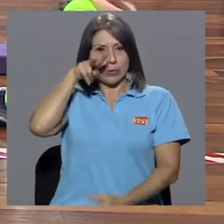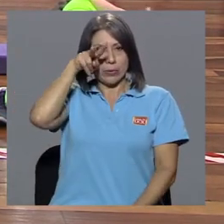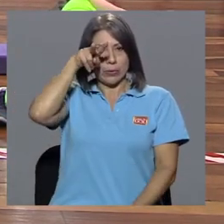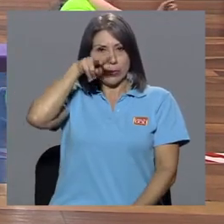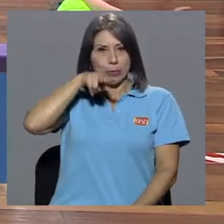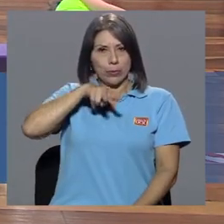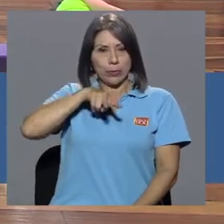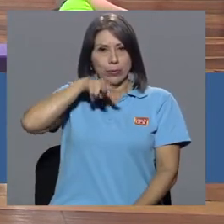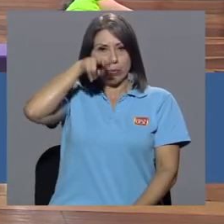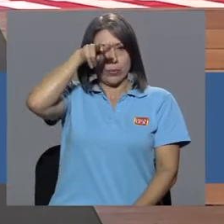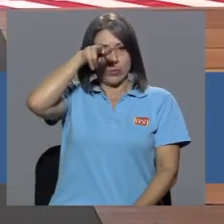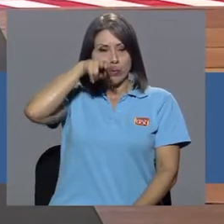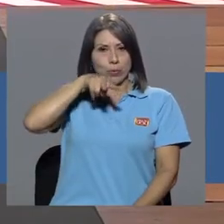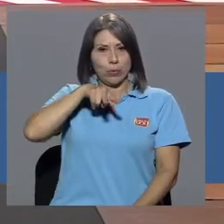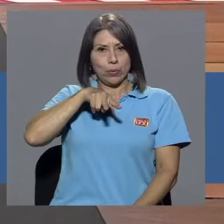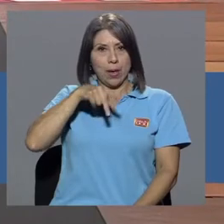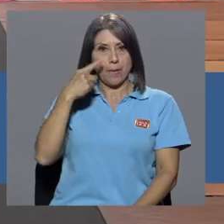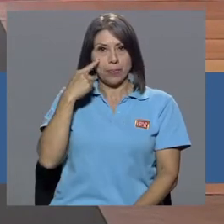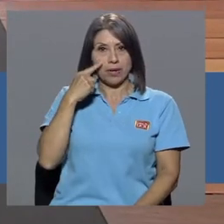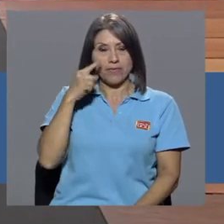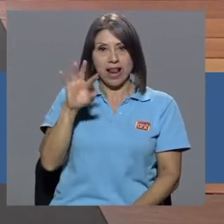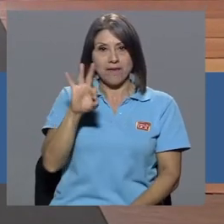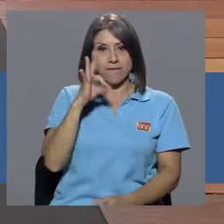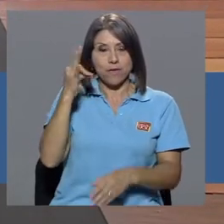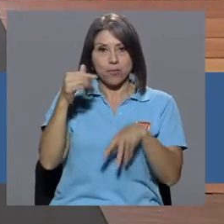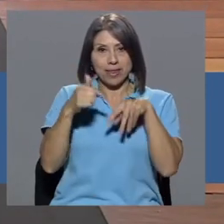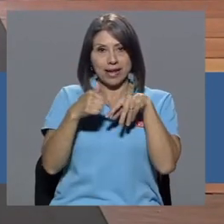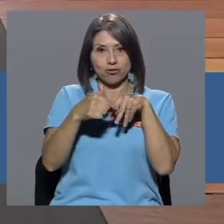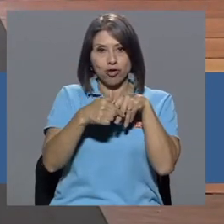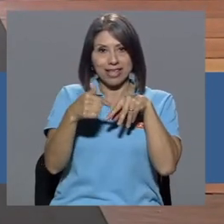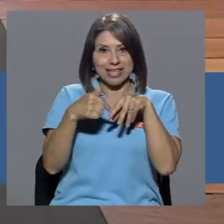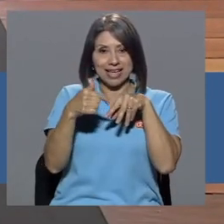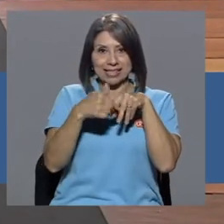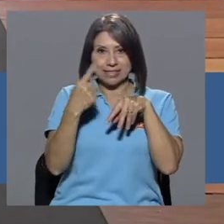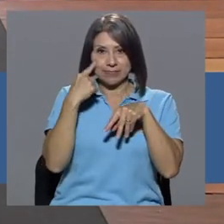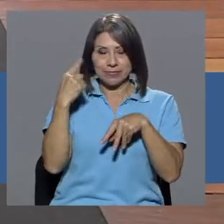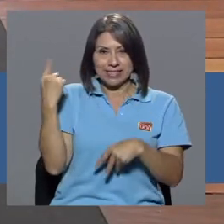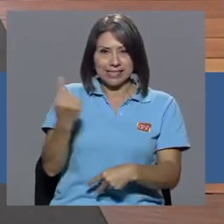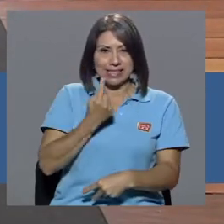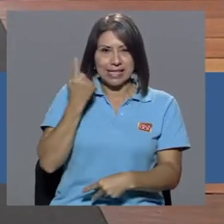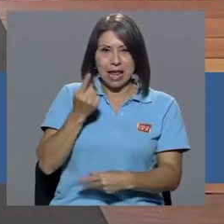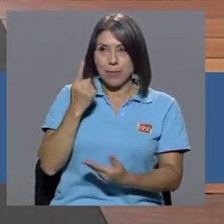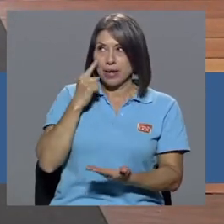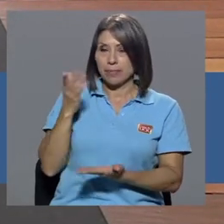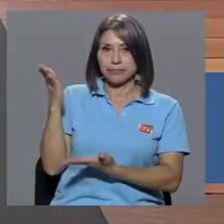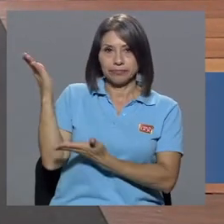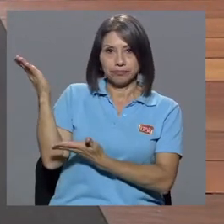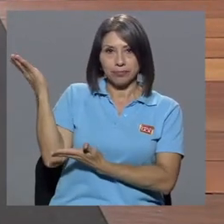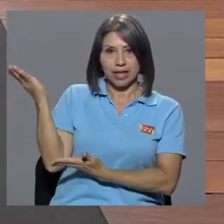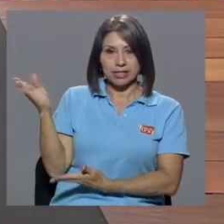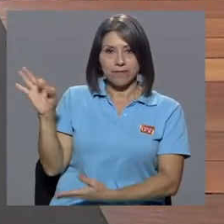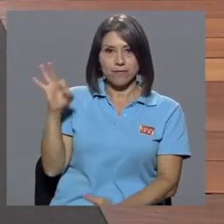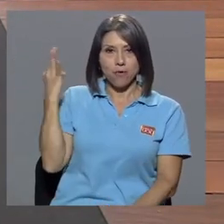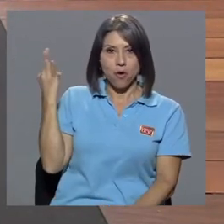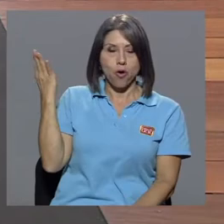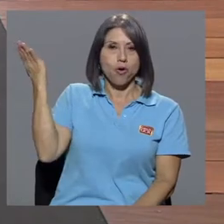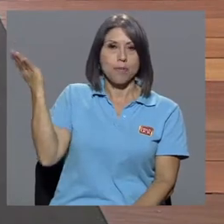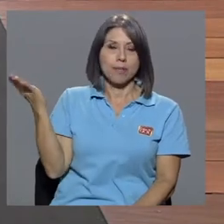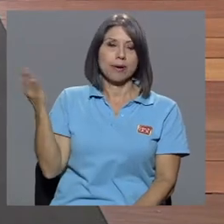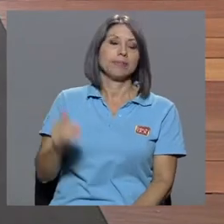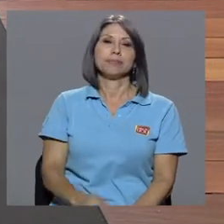y que nunca mis rodillas se vayan hacia adentro o se cierren. Siempre vamos a mantener la rodilla extendida,